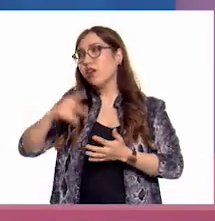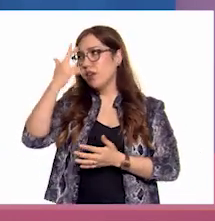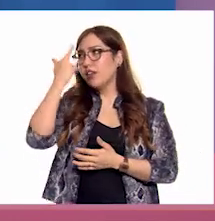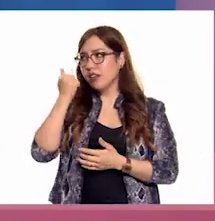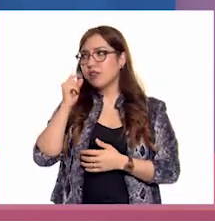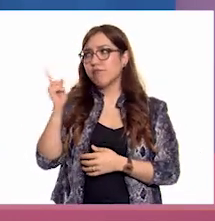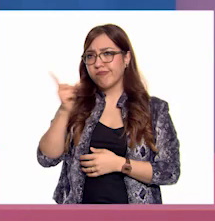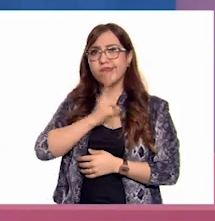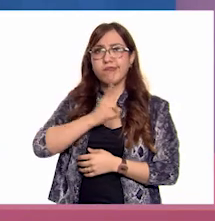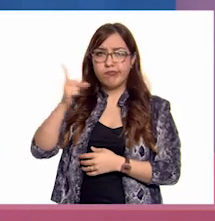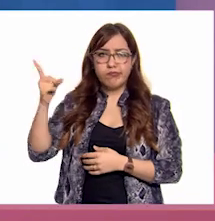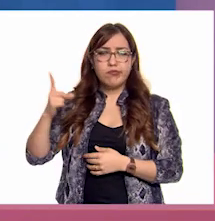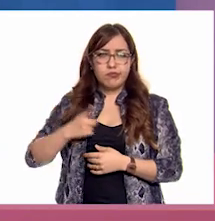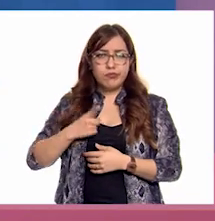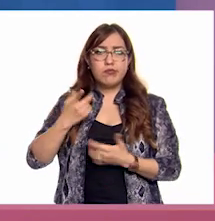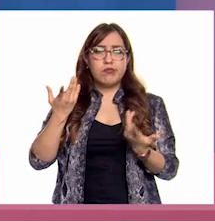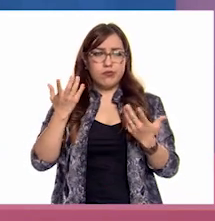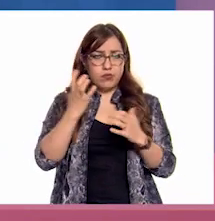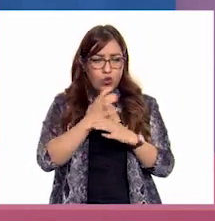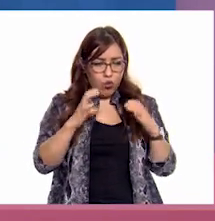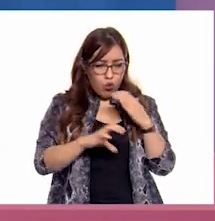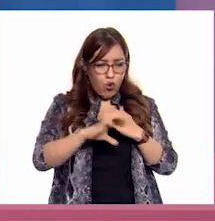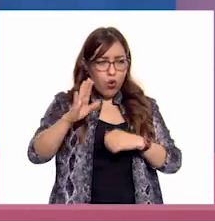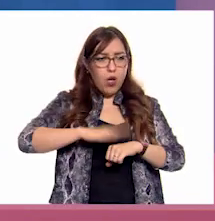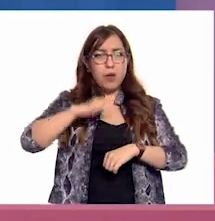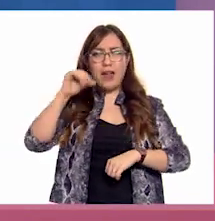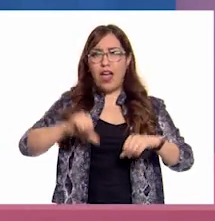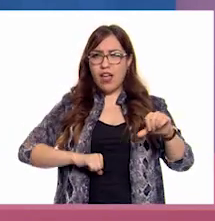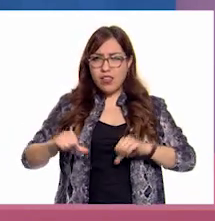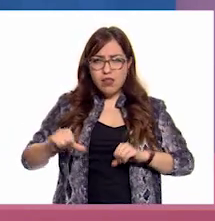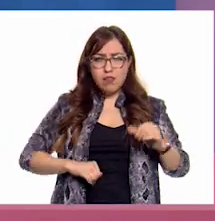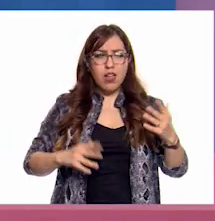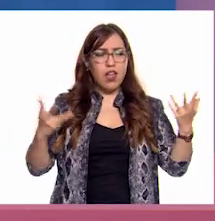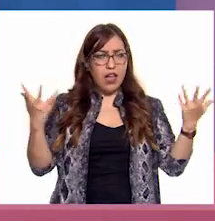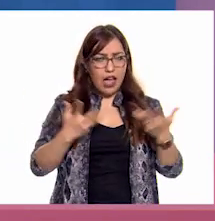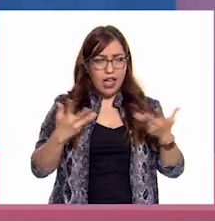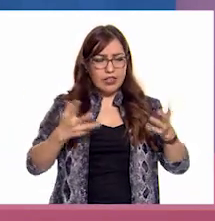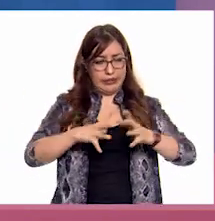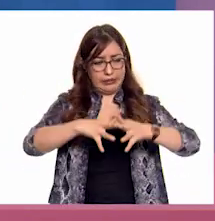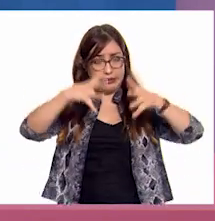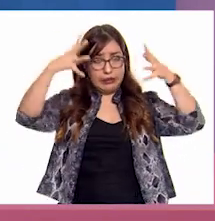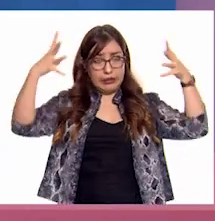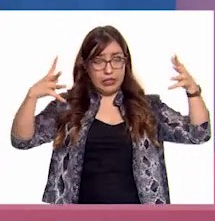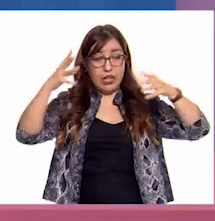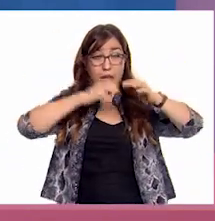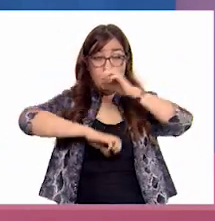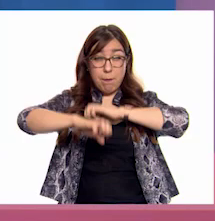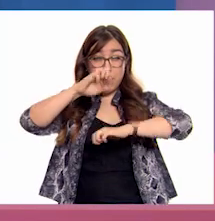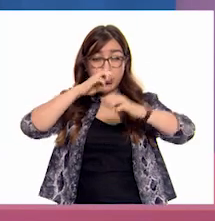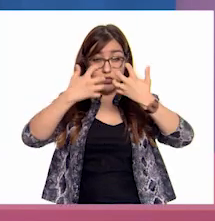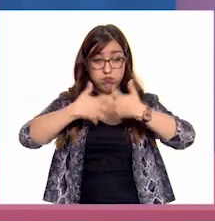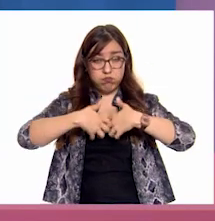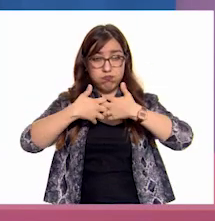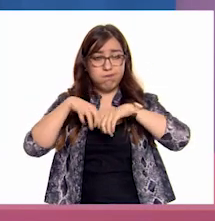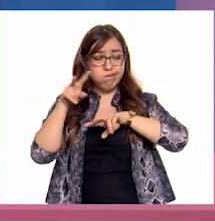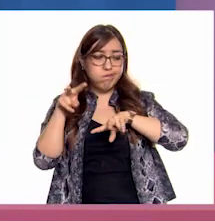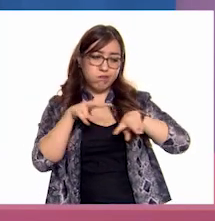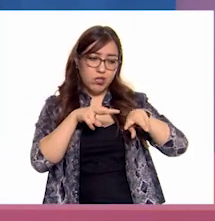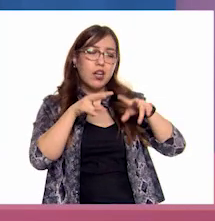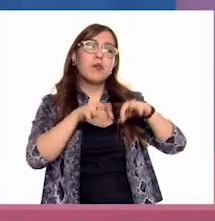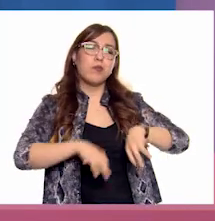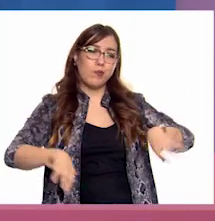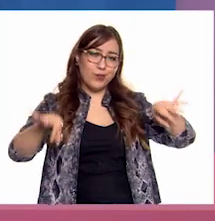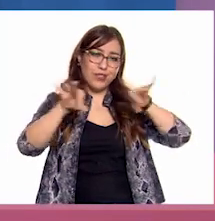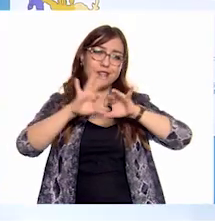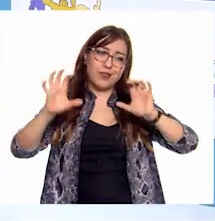haya que realizar Acciones a gran escala Donde las grandes industrias También sean sensibles Ante la responsabilidad Del cuidado Del